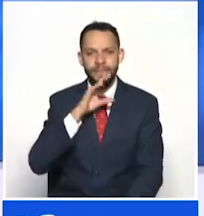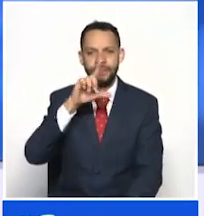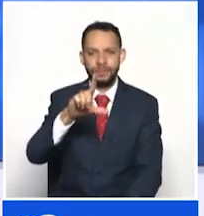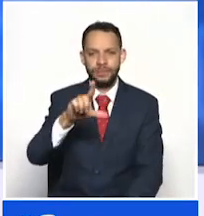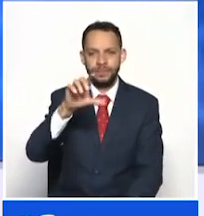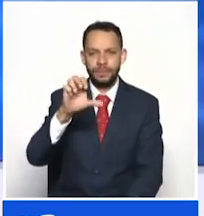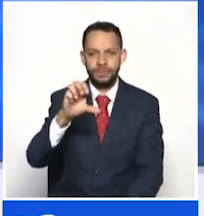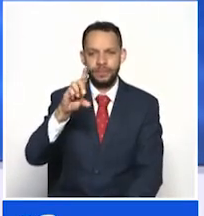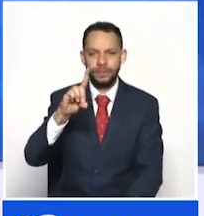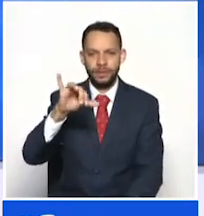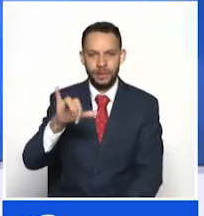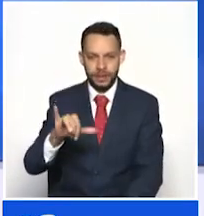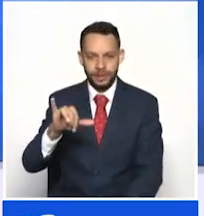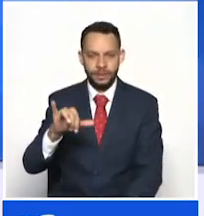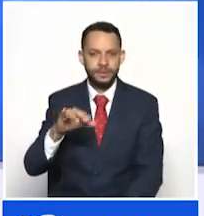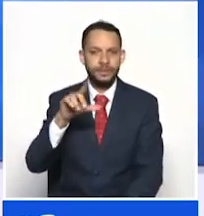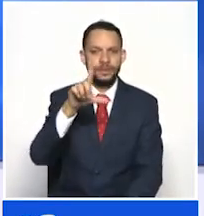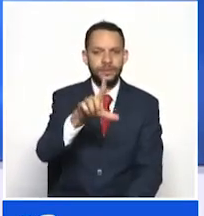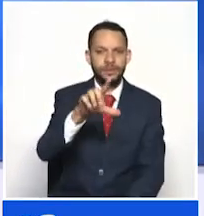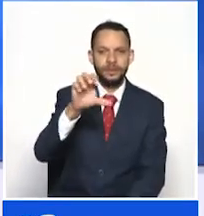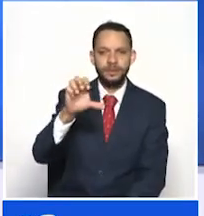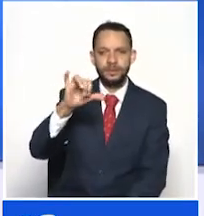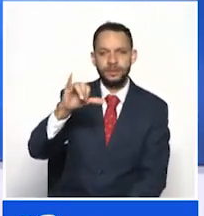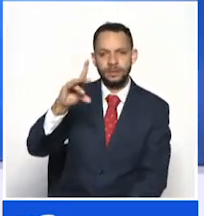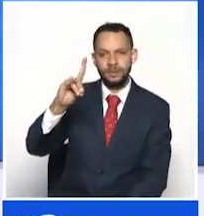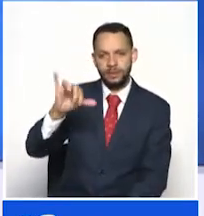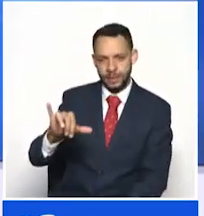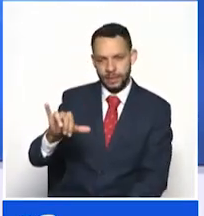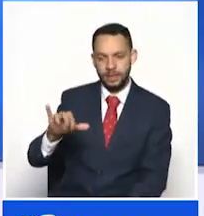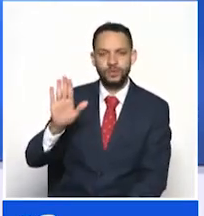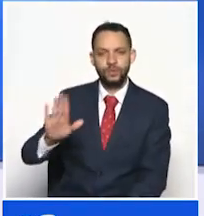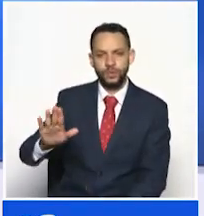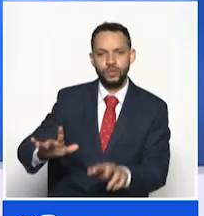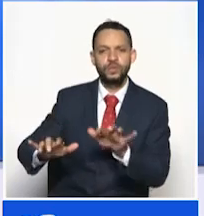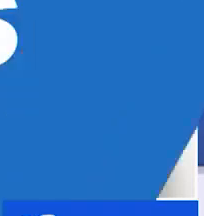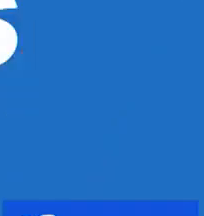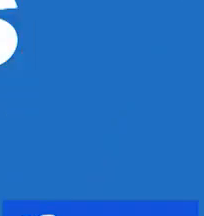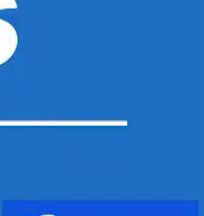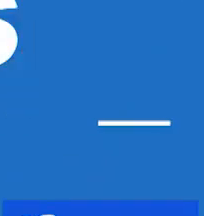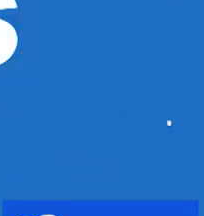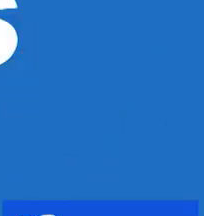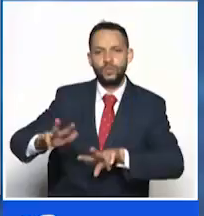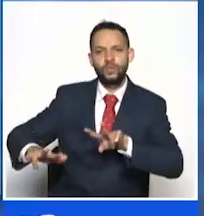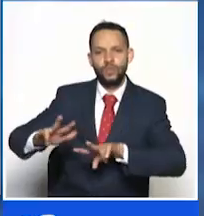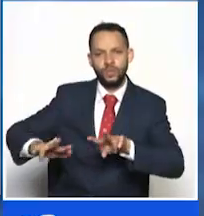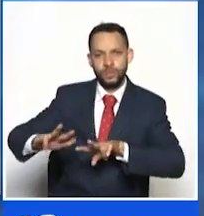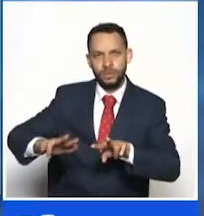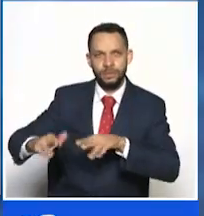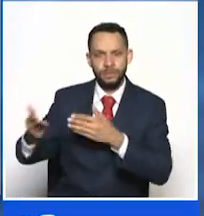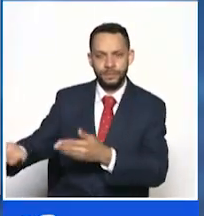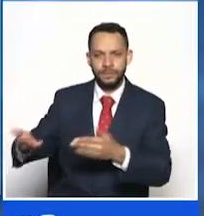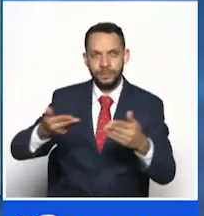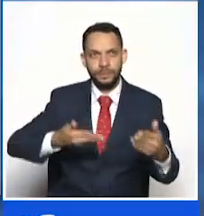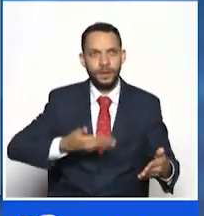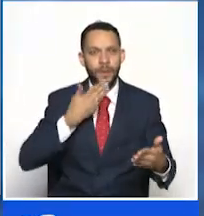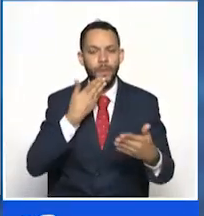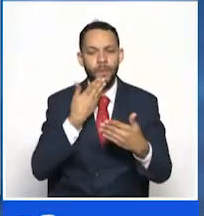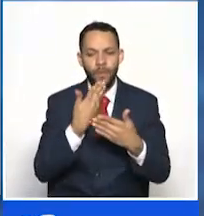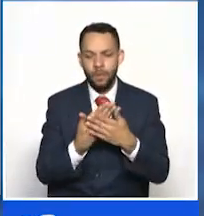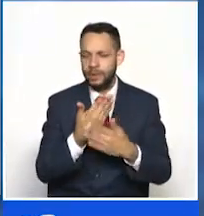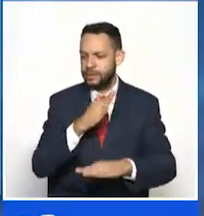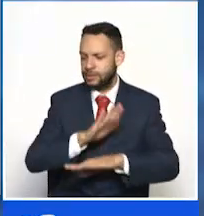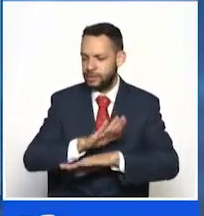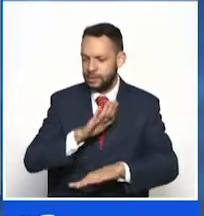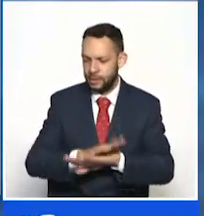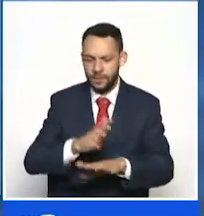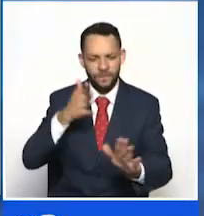Juliana Toro Fernández, ella es la secretaria de turismo del municipio de Salento, Quindío, quien nos hablará un poco sobre